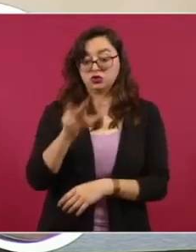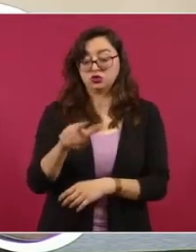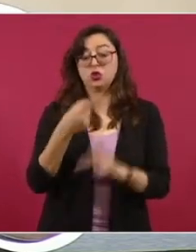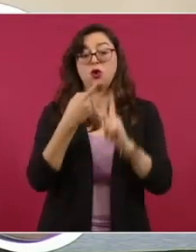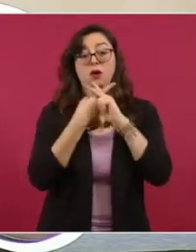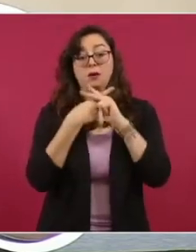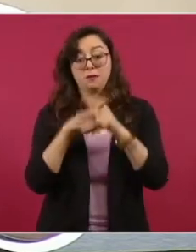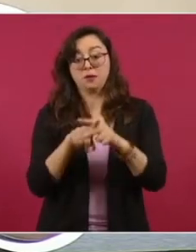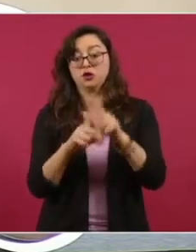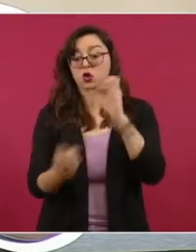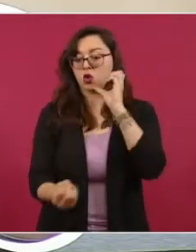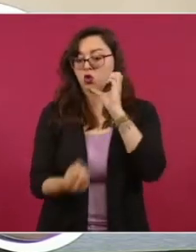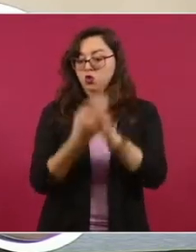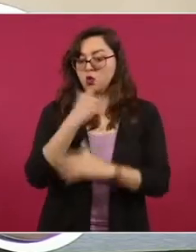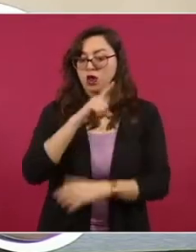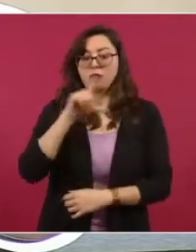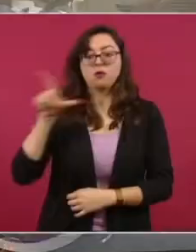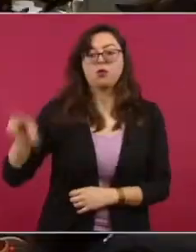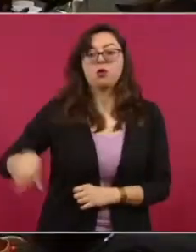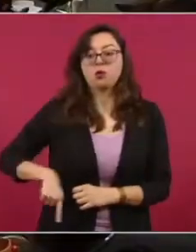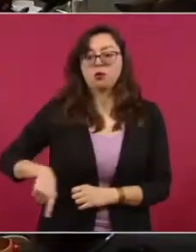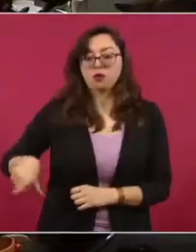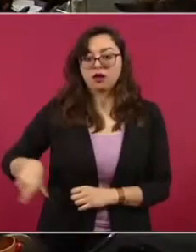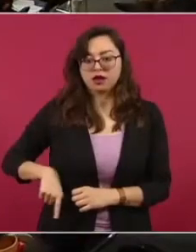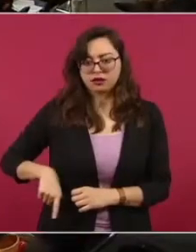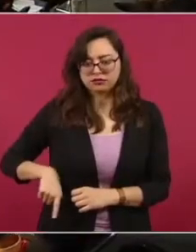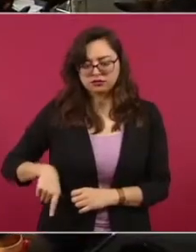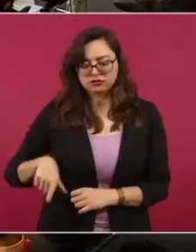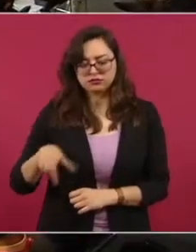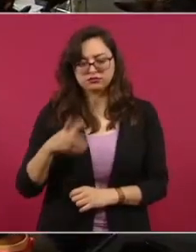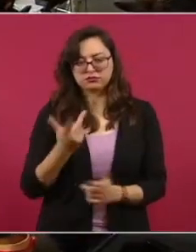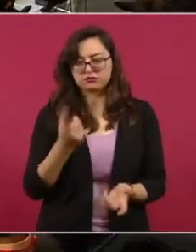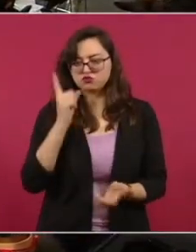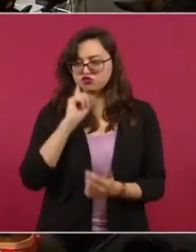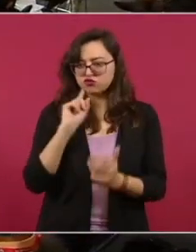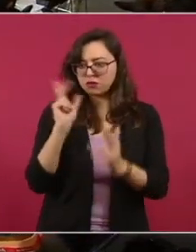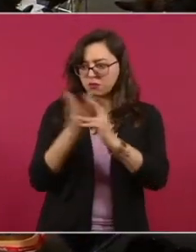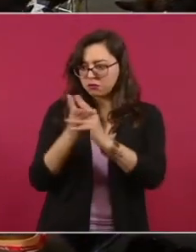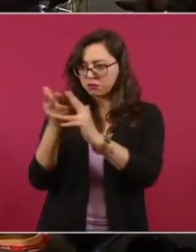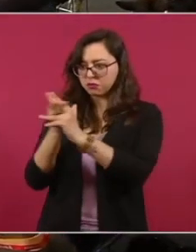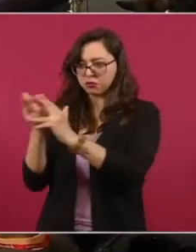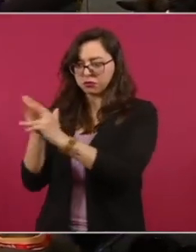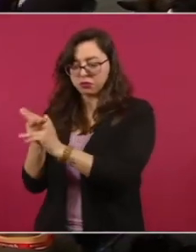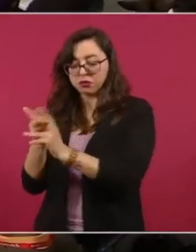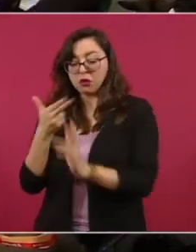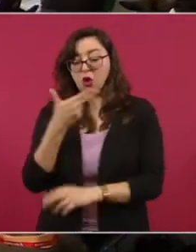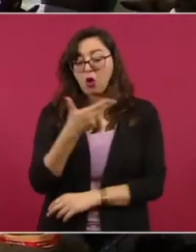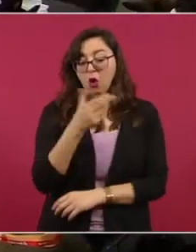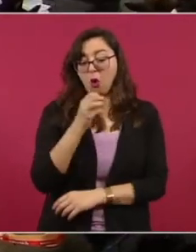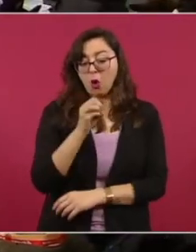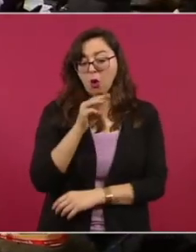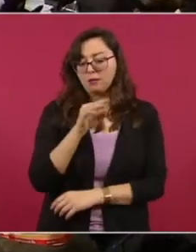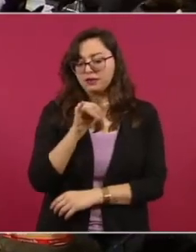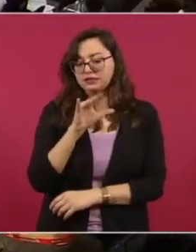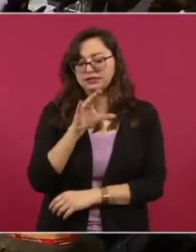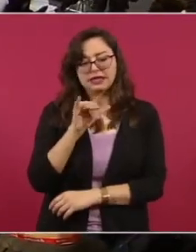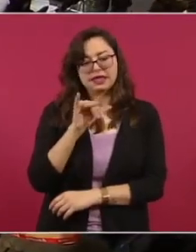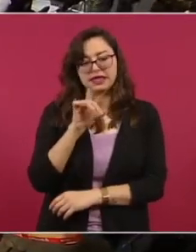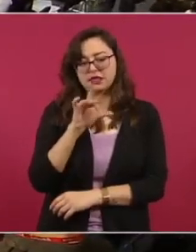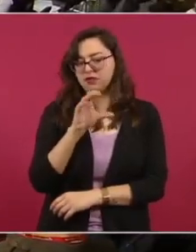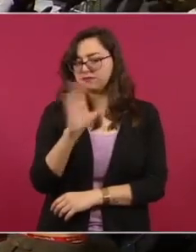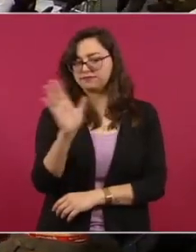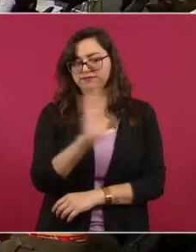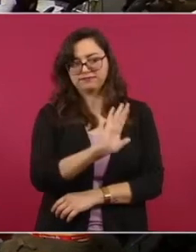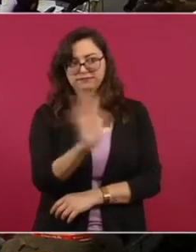que se empezó a atender con mucha perseverancia fueron los delitos contra las mujeres en